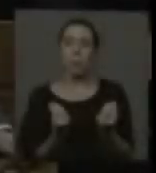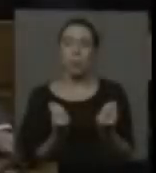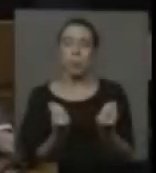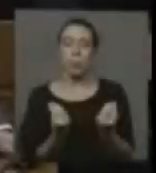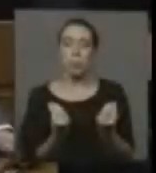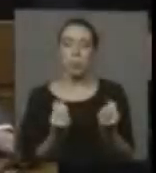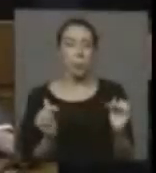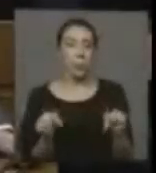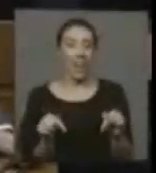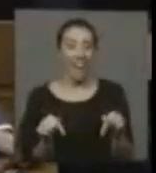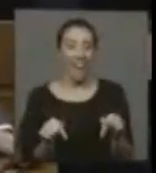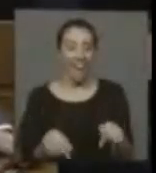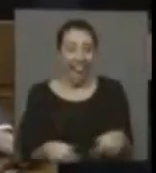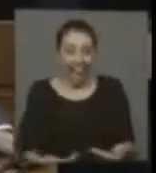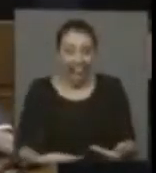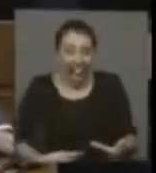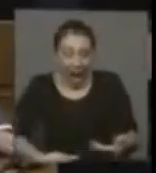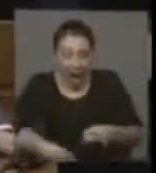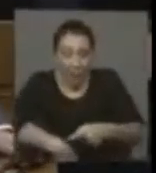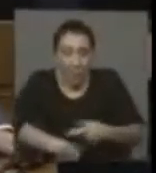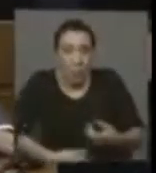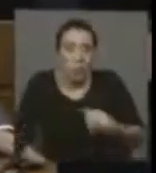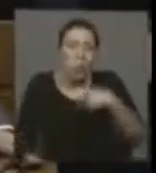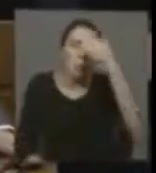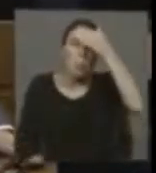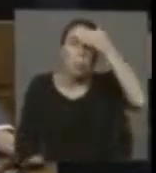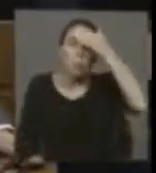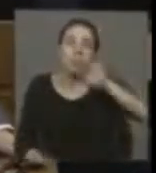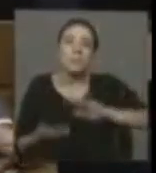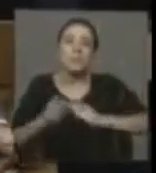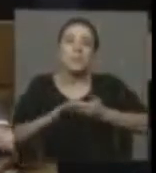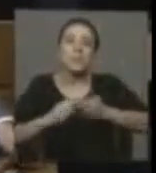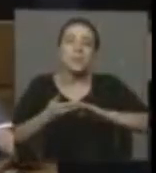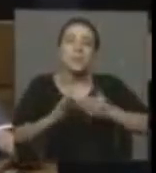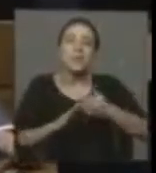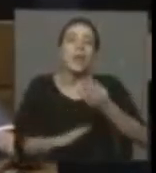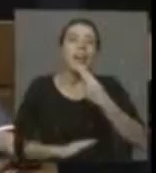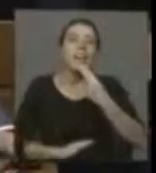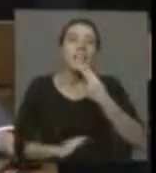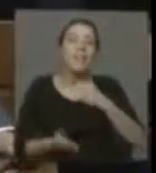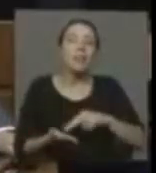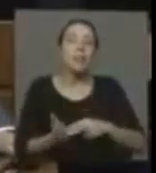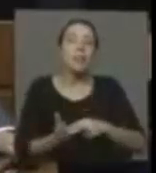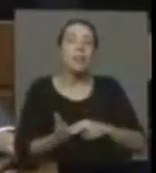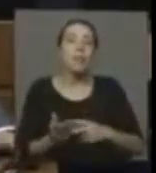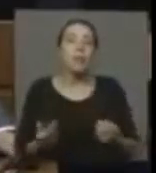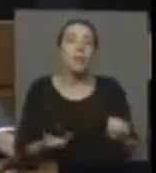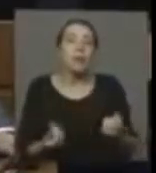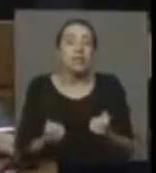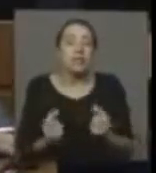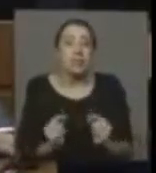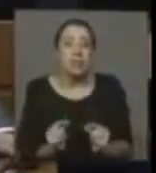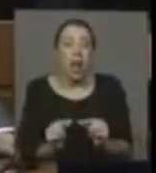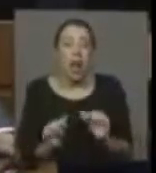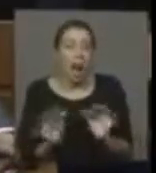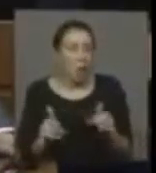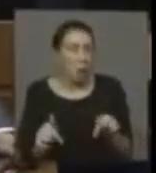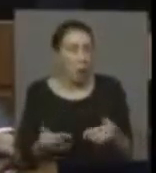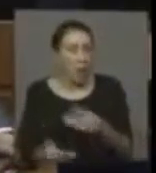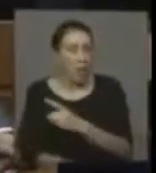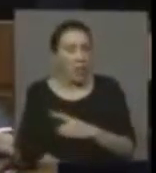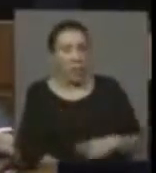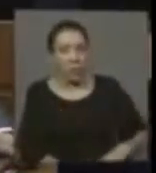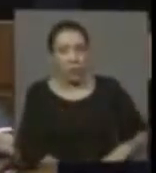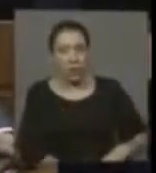¿Por qué hoy día, en este minuto, nos preocupamos de las comunidades que están viviendo esta condición de precariedad? ¿Acaso hoy día los